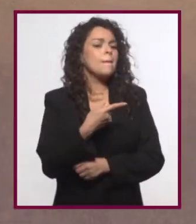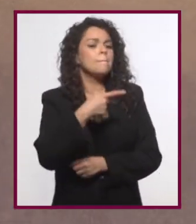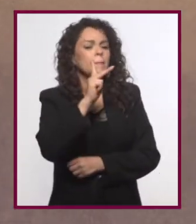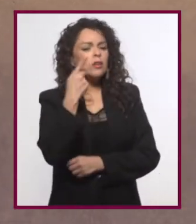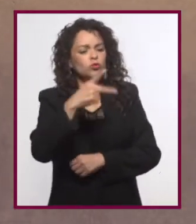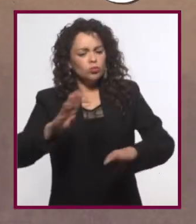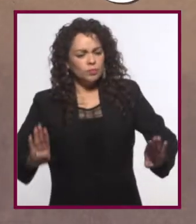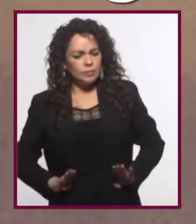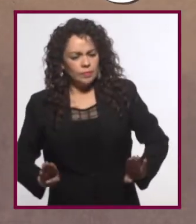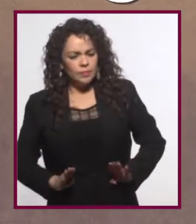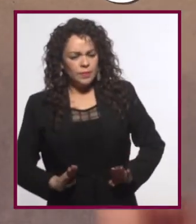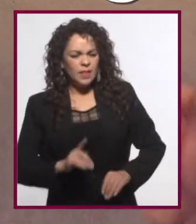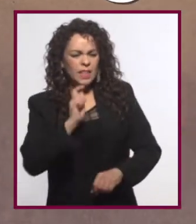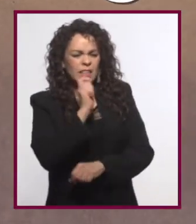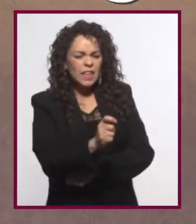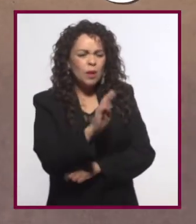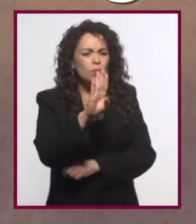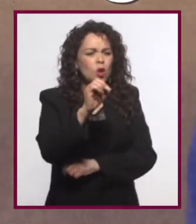las características de un blog?